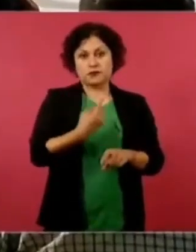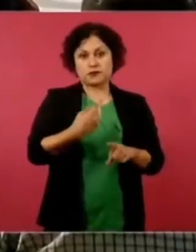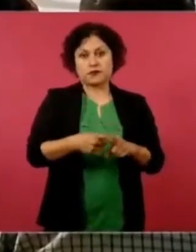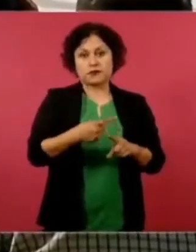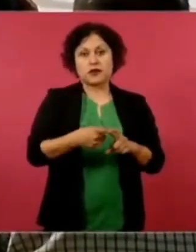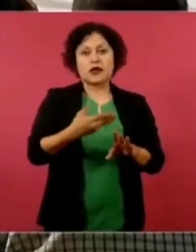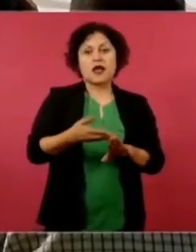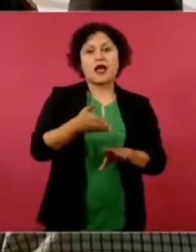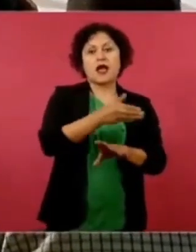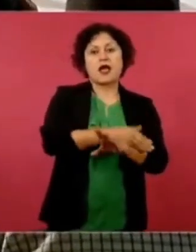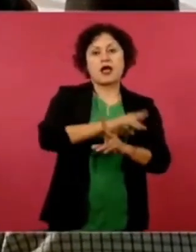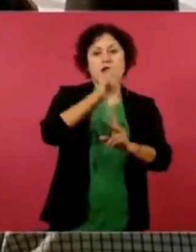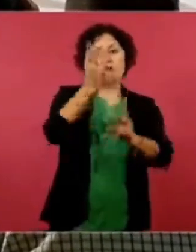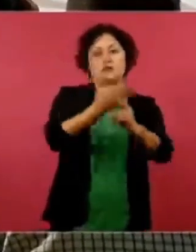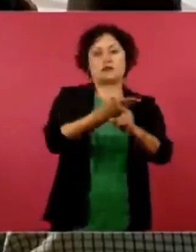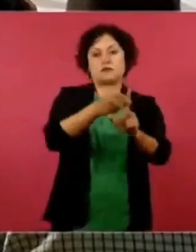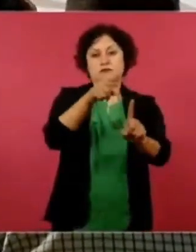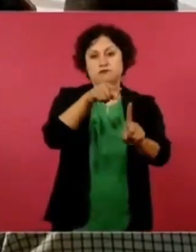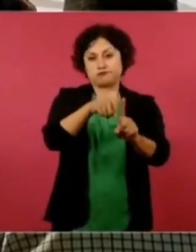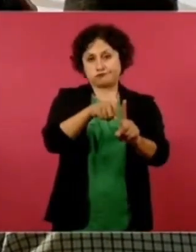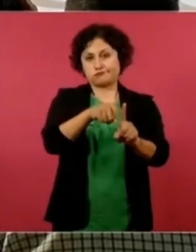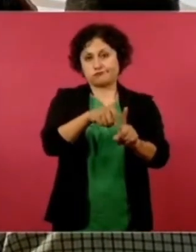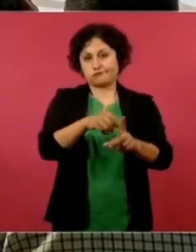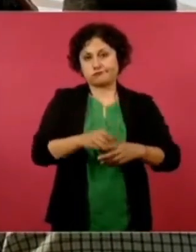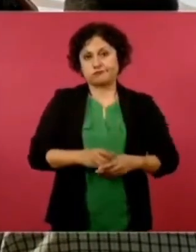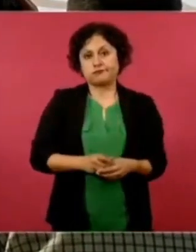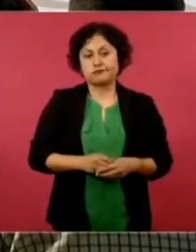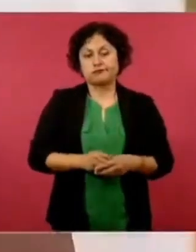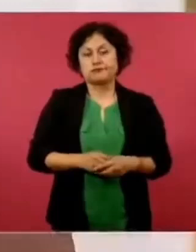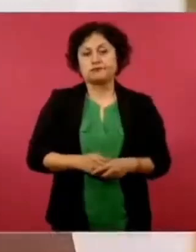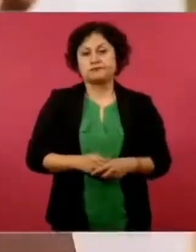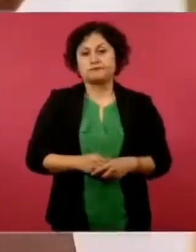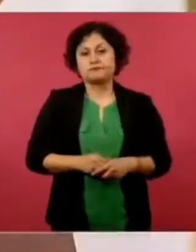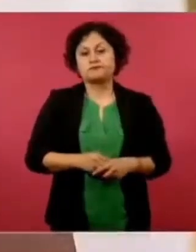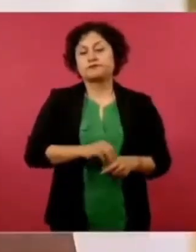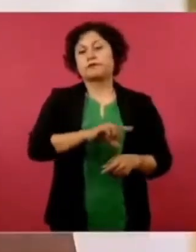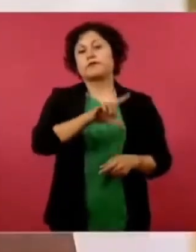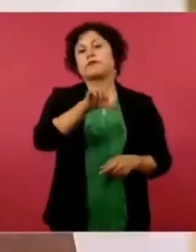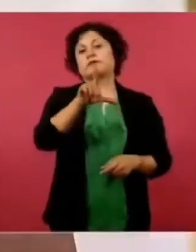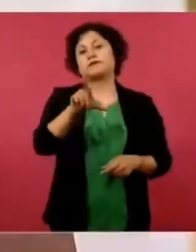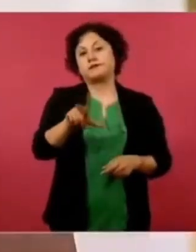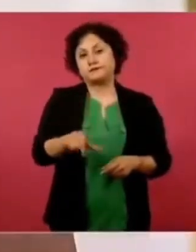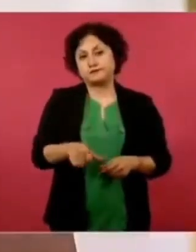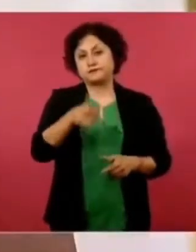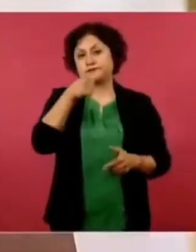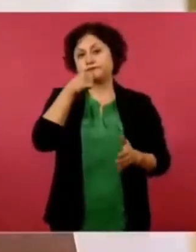y viene un pronunciamiento.